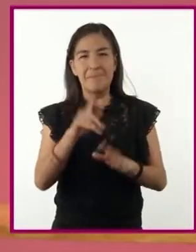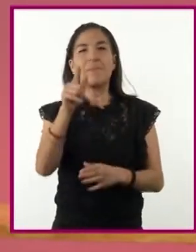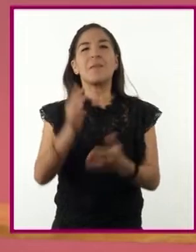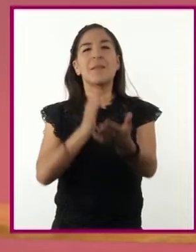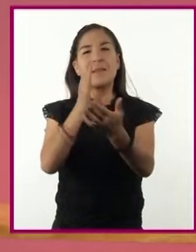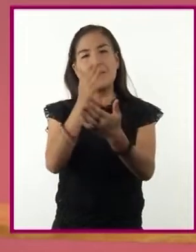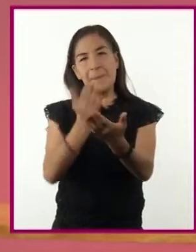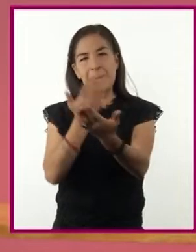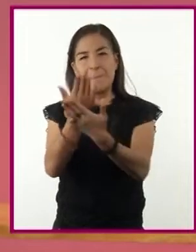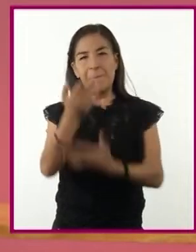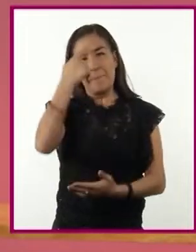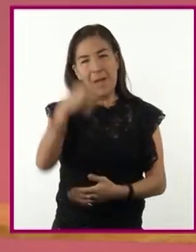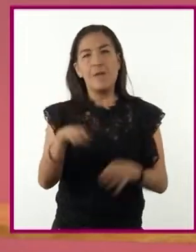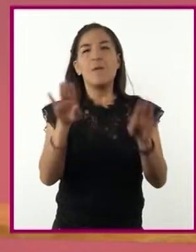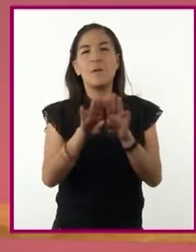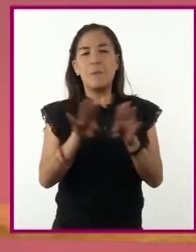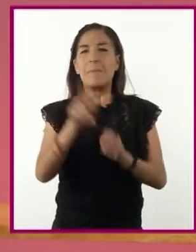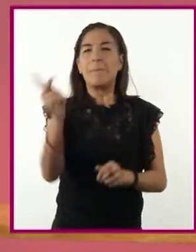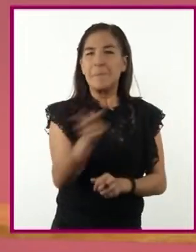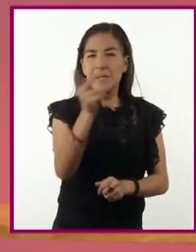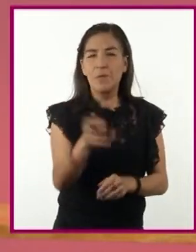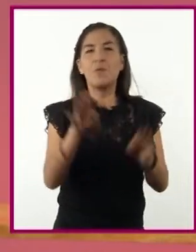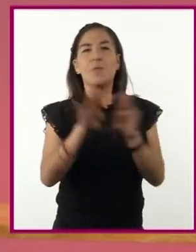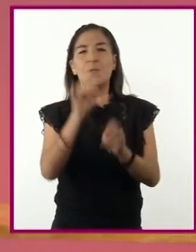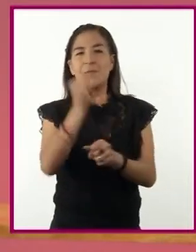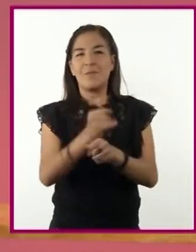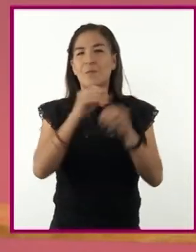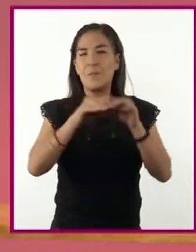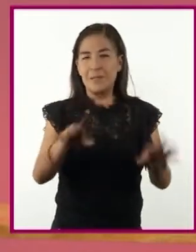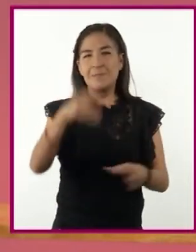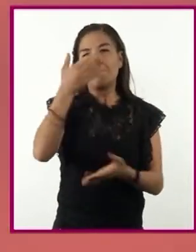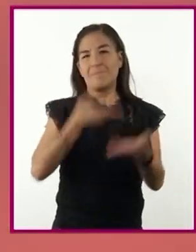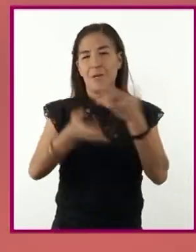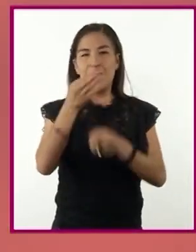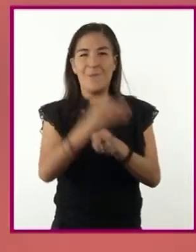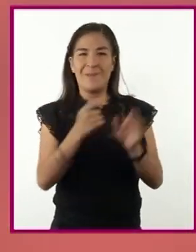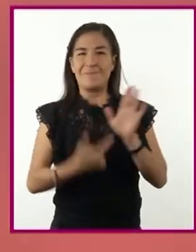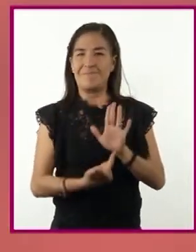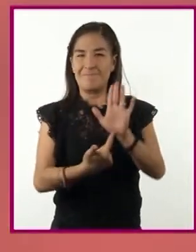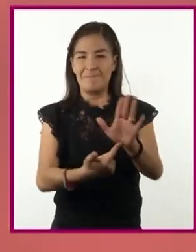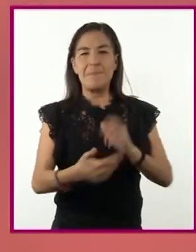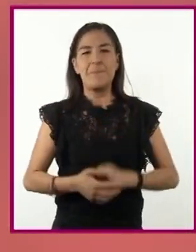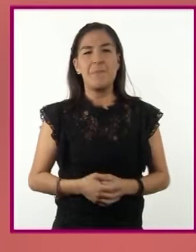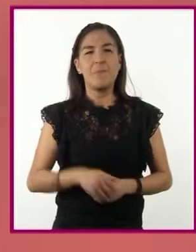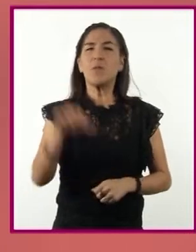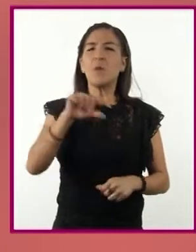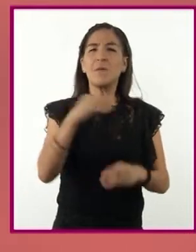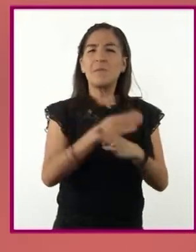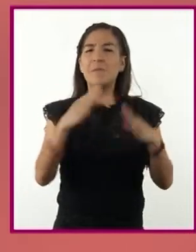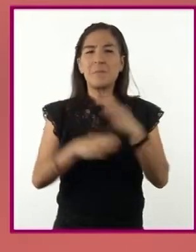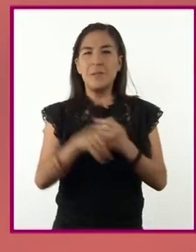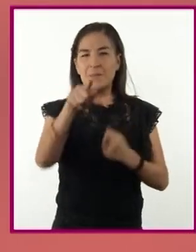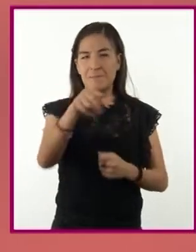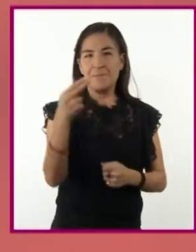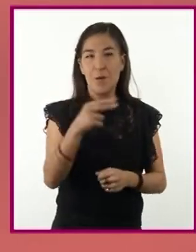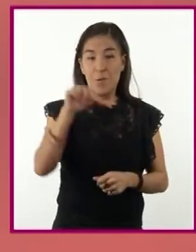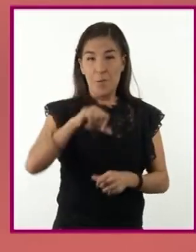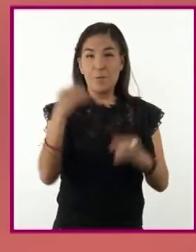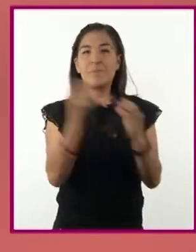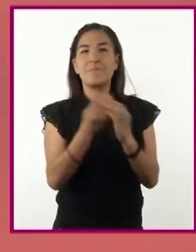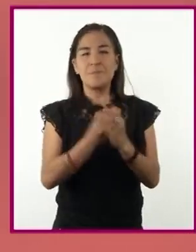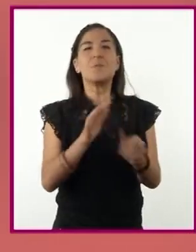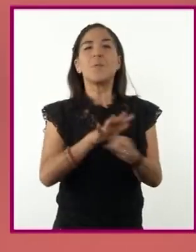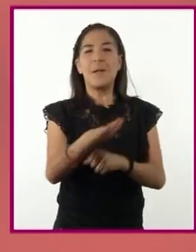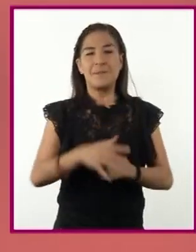torno a las preguntas e información que les compartiremos. Los materiales que van a necesitar para esta sesión